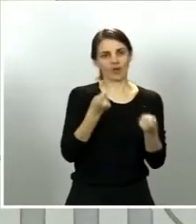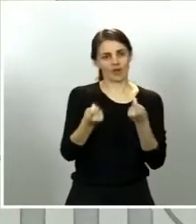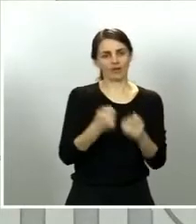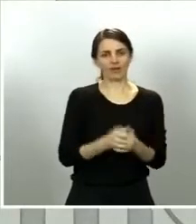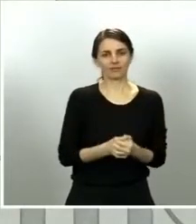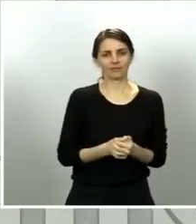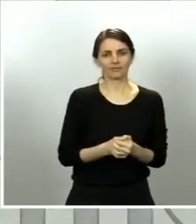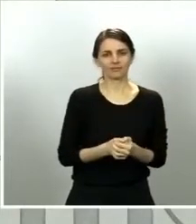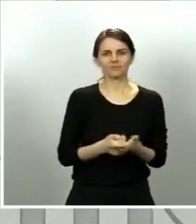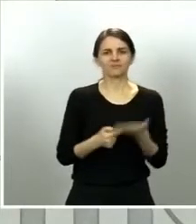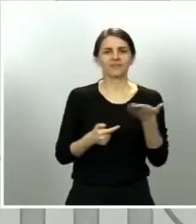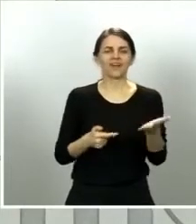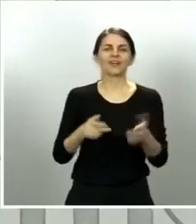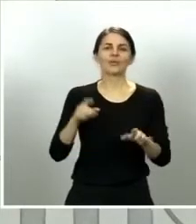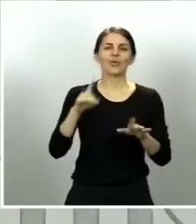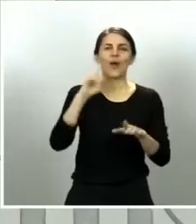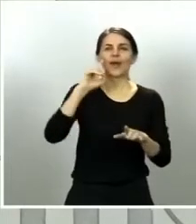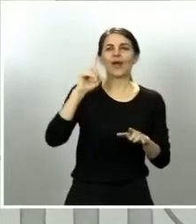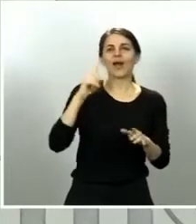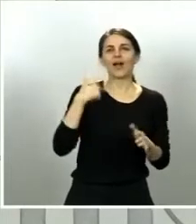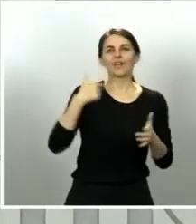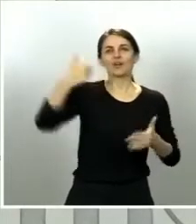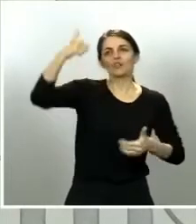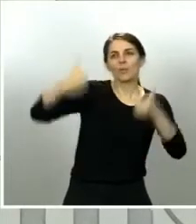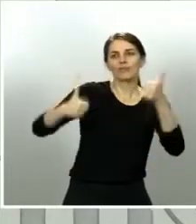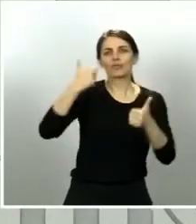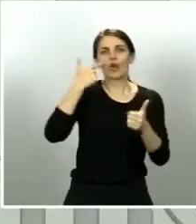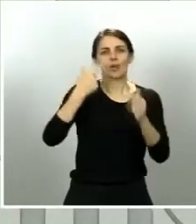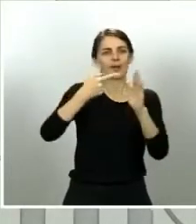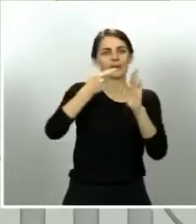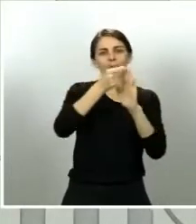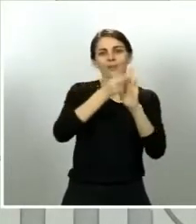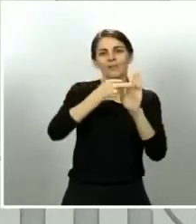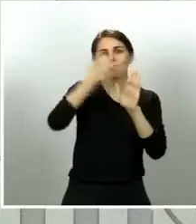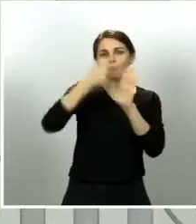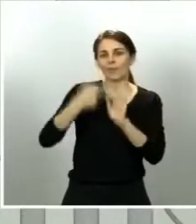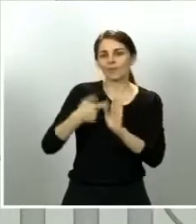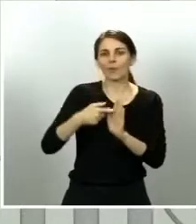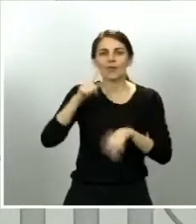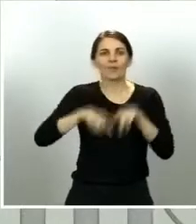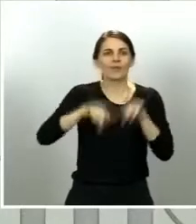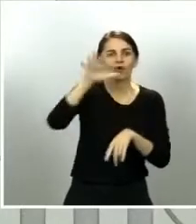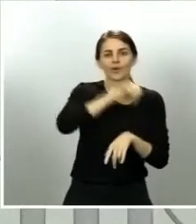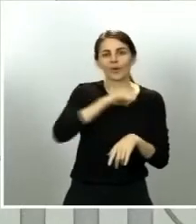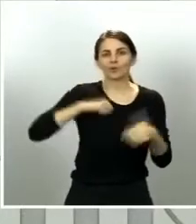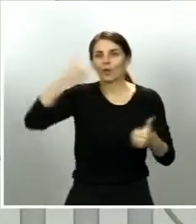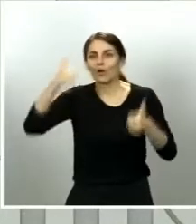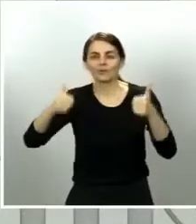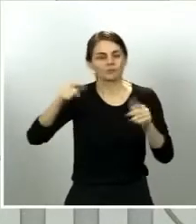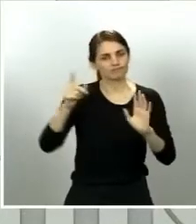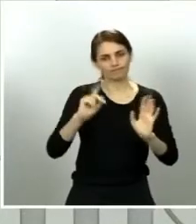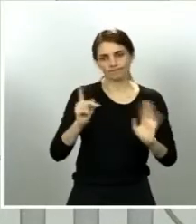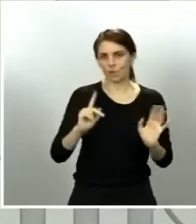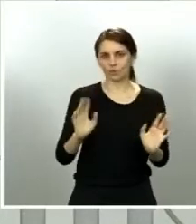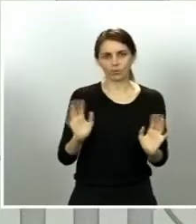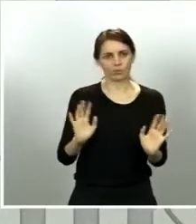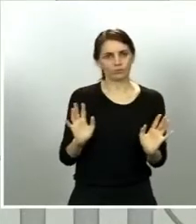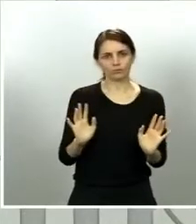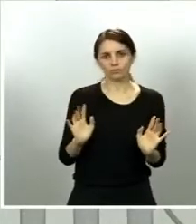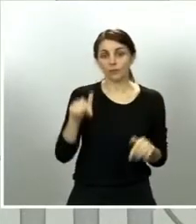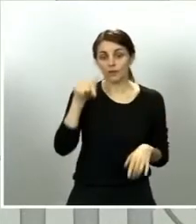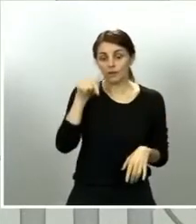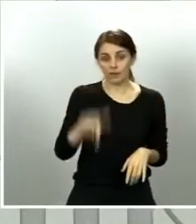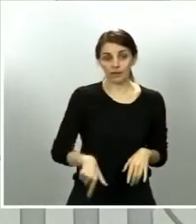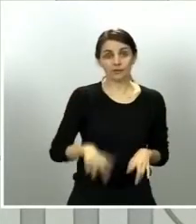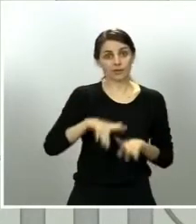España para la desescalada. Entramos juntos en esta enfermedad, en esta crisis y